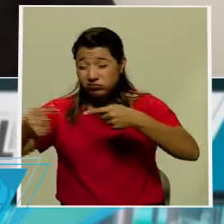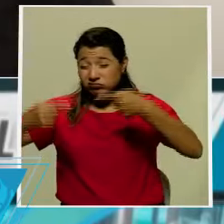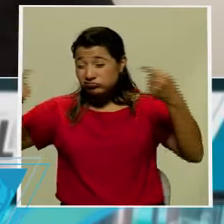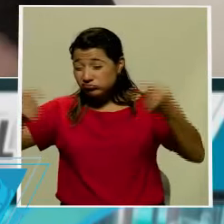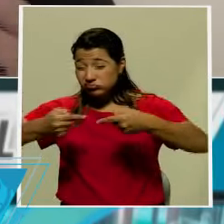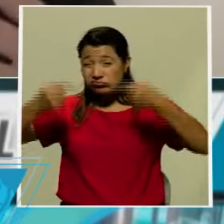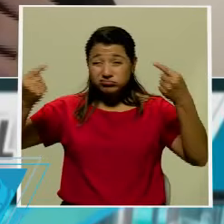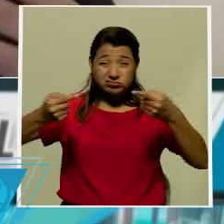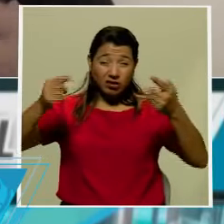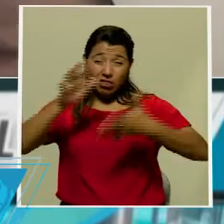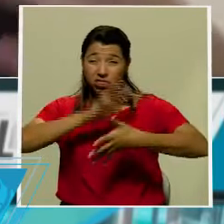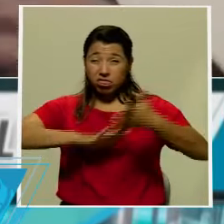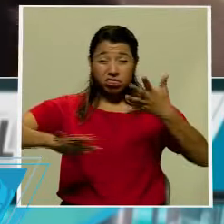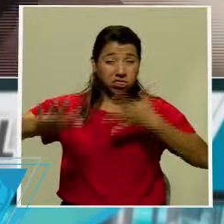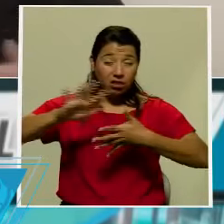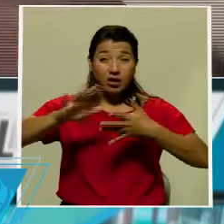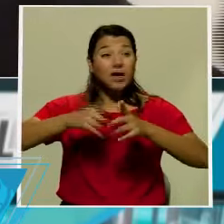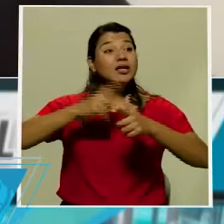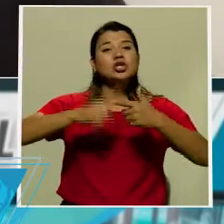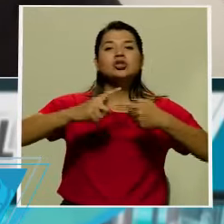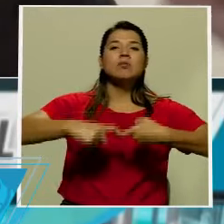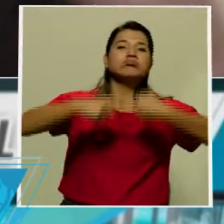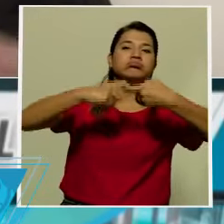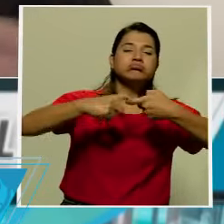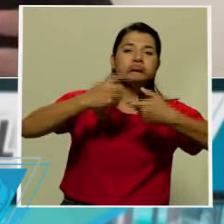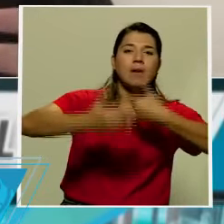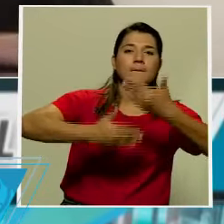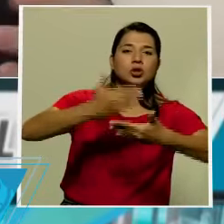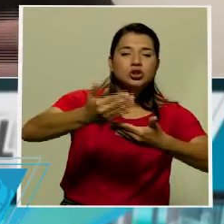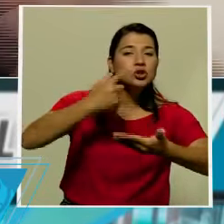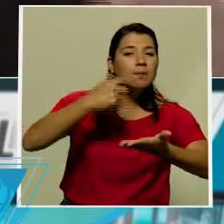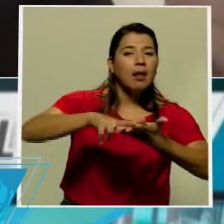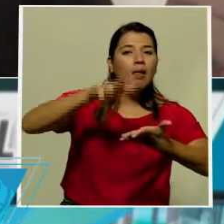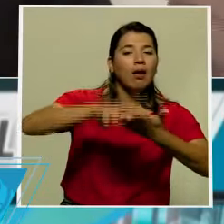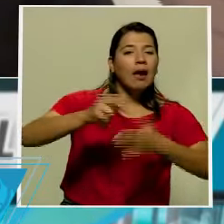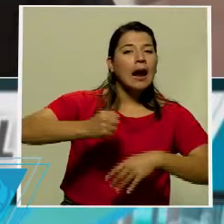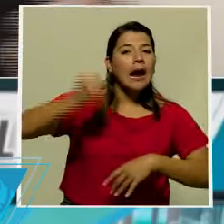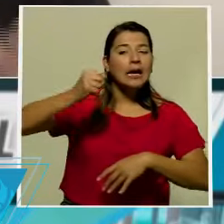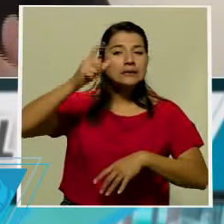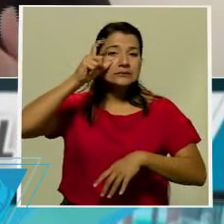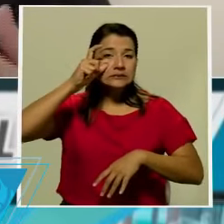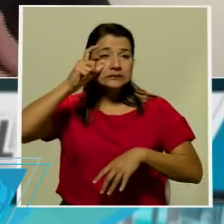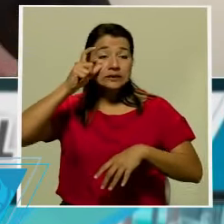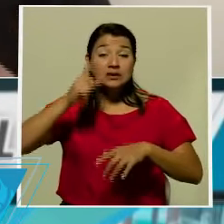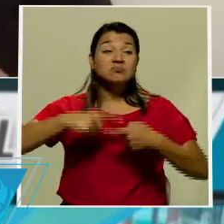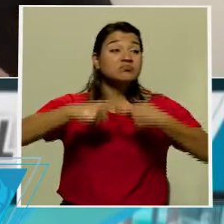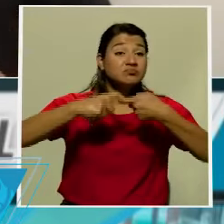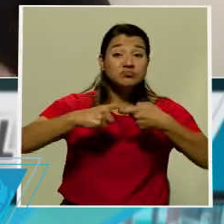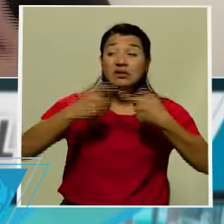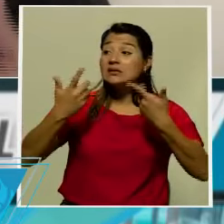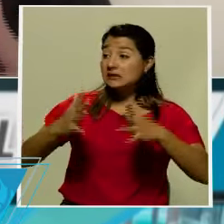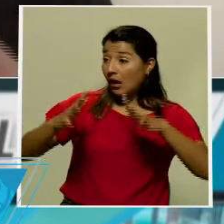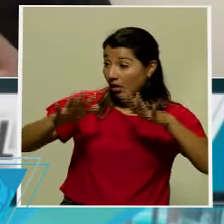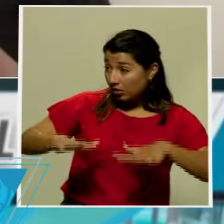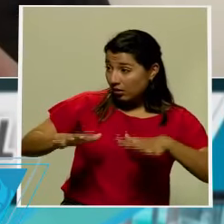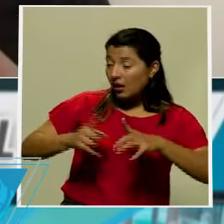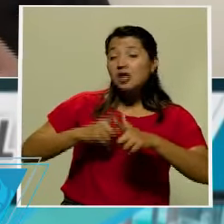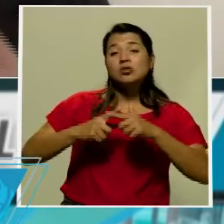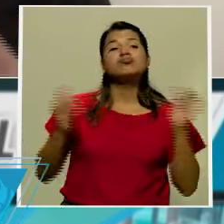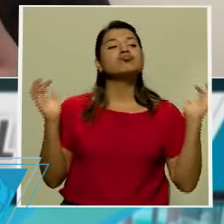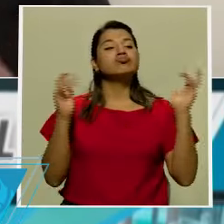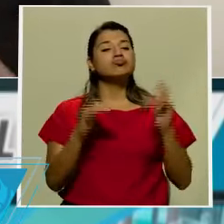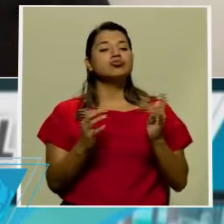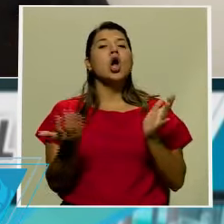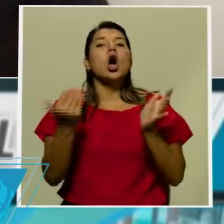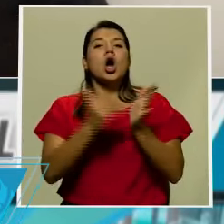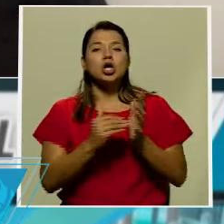hace unas pocas horas había docenas de personas tomando los escritorios, levantando el puño en los mismos asientos donde estaba sentado